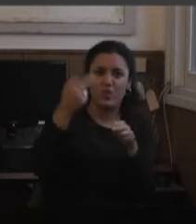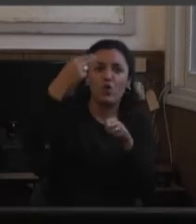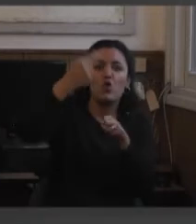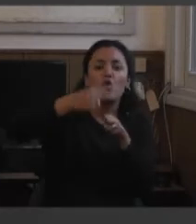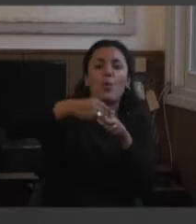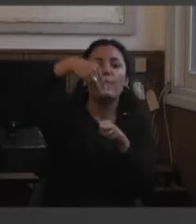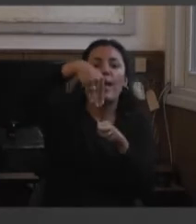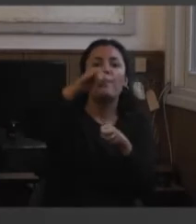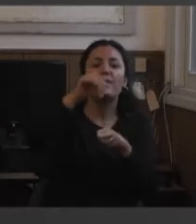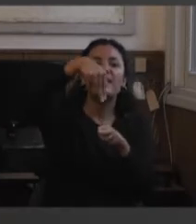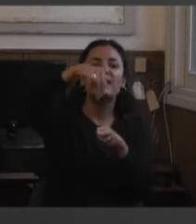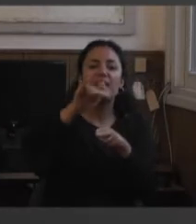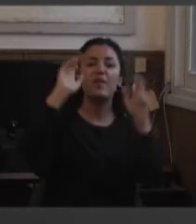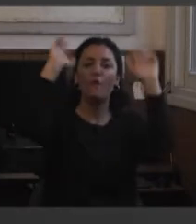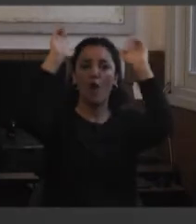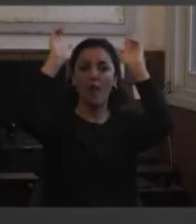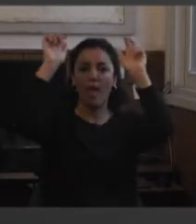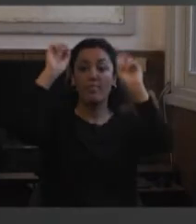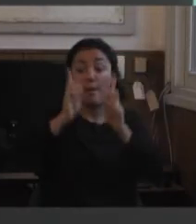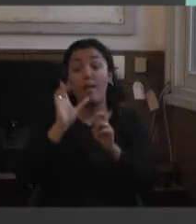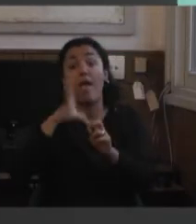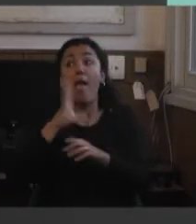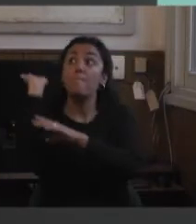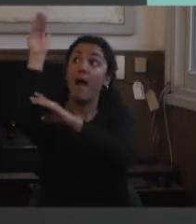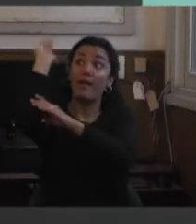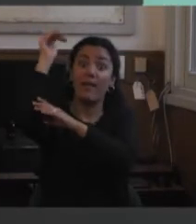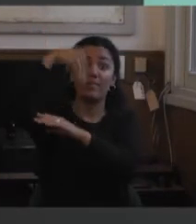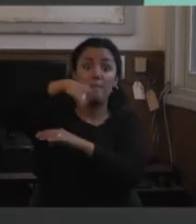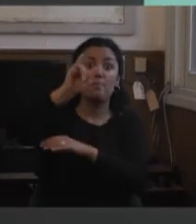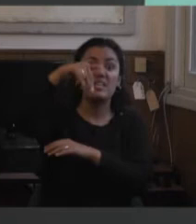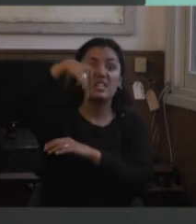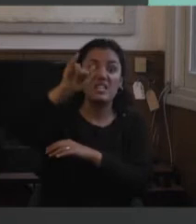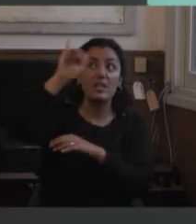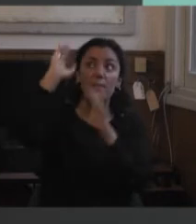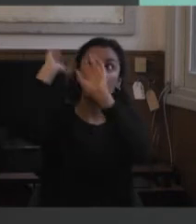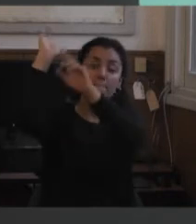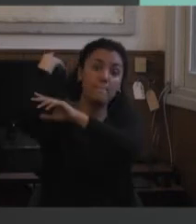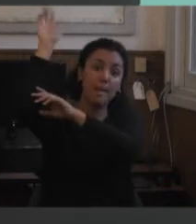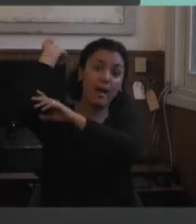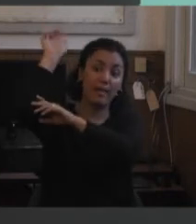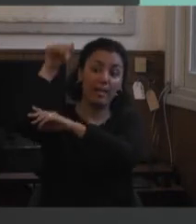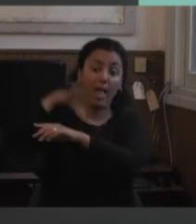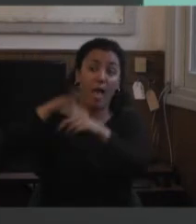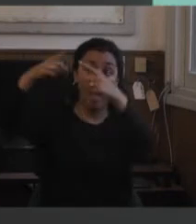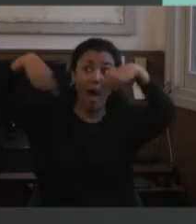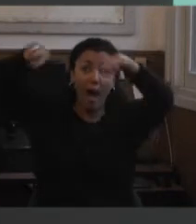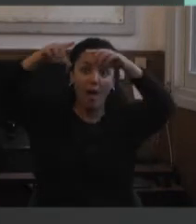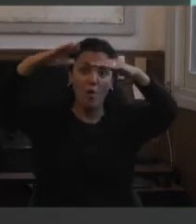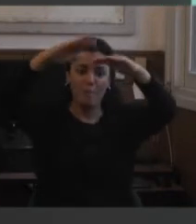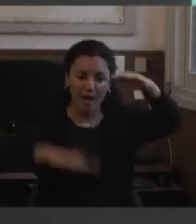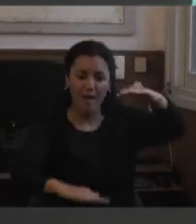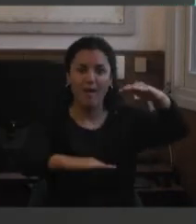esta foto que es de mini básquet de chicos de categorías infantiles el aro se baja